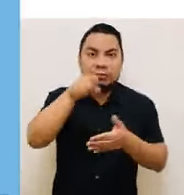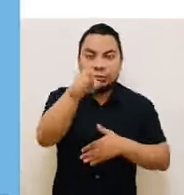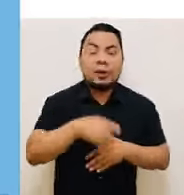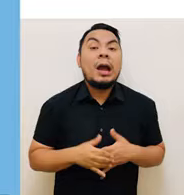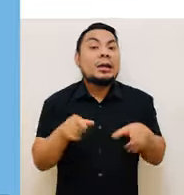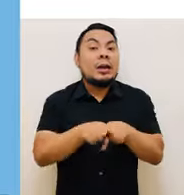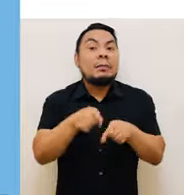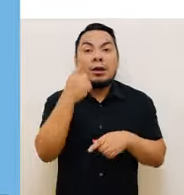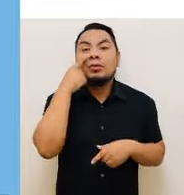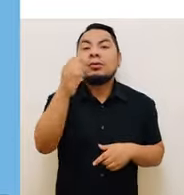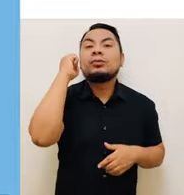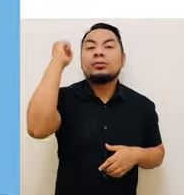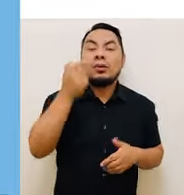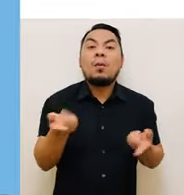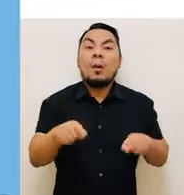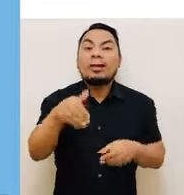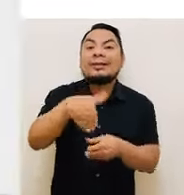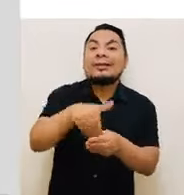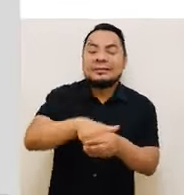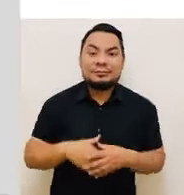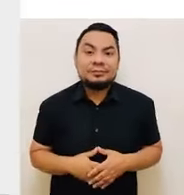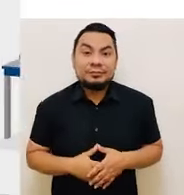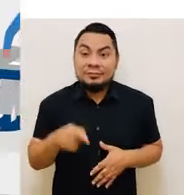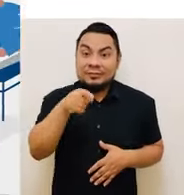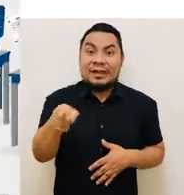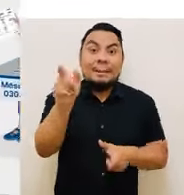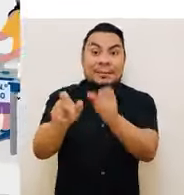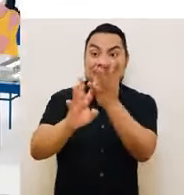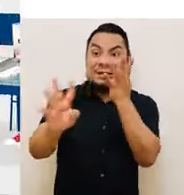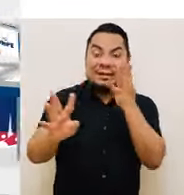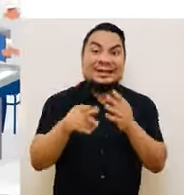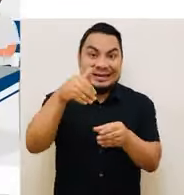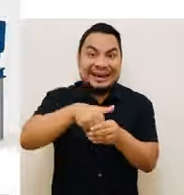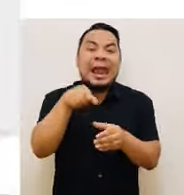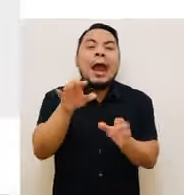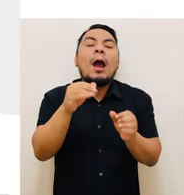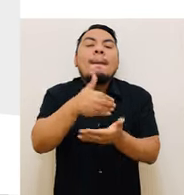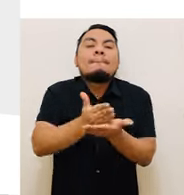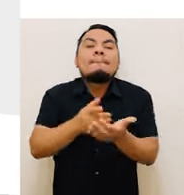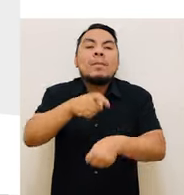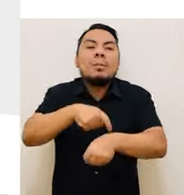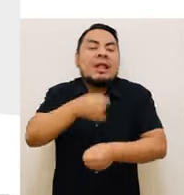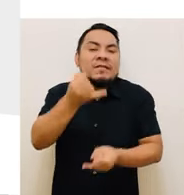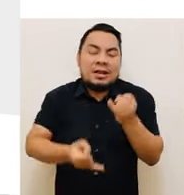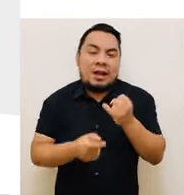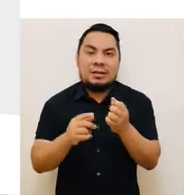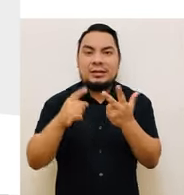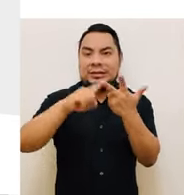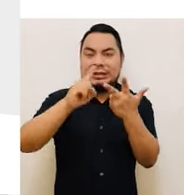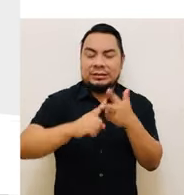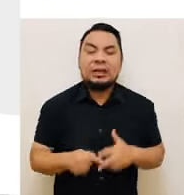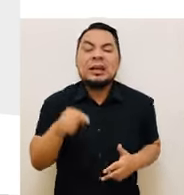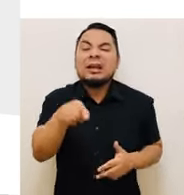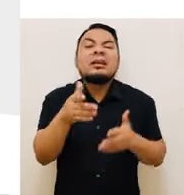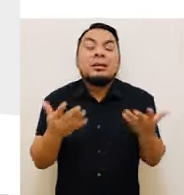conocerás tus derechos durante el escrutinio. El escrutinio es el tercer y último momento de la jornada electoral. En esta